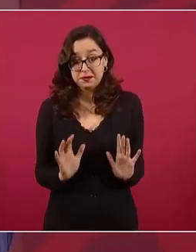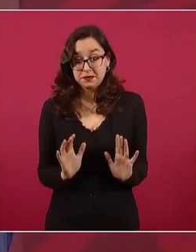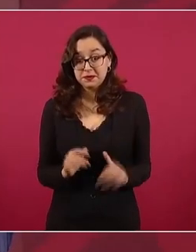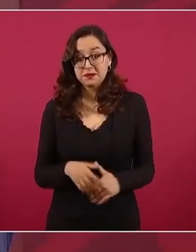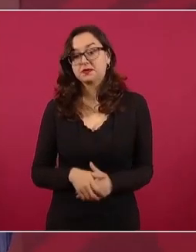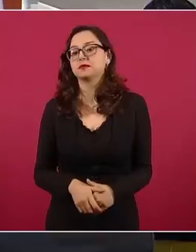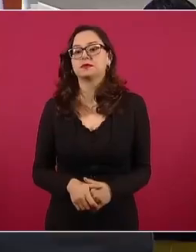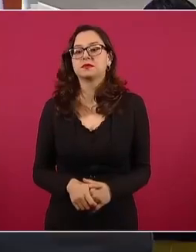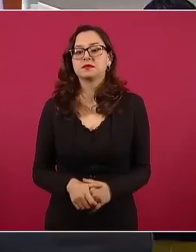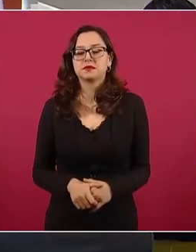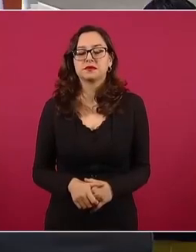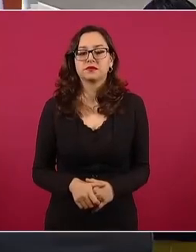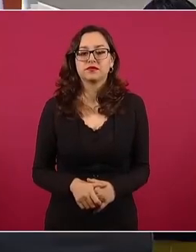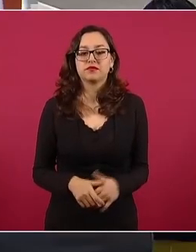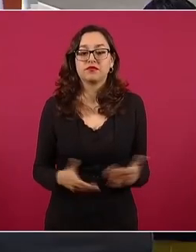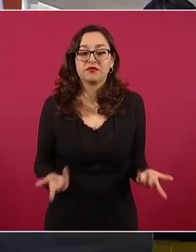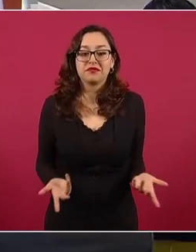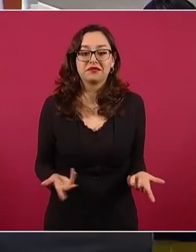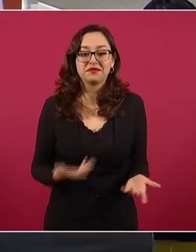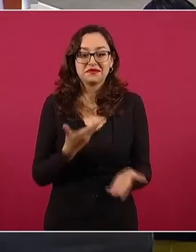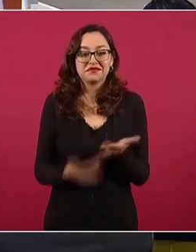y terminan,